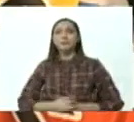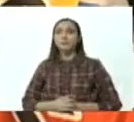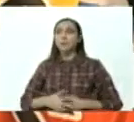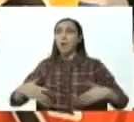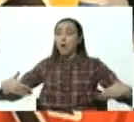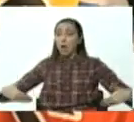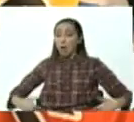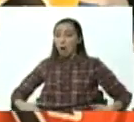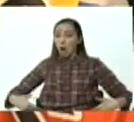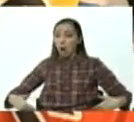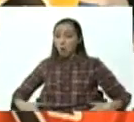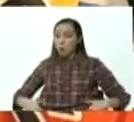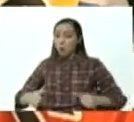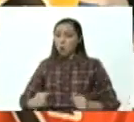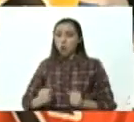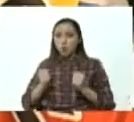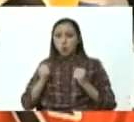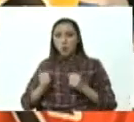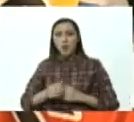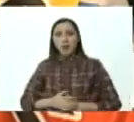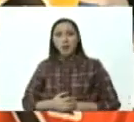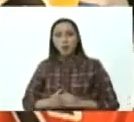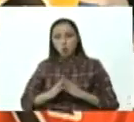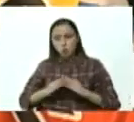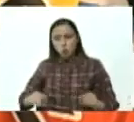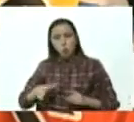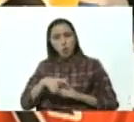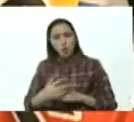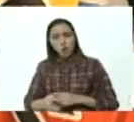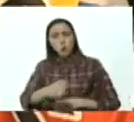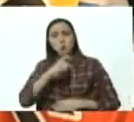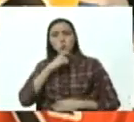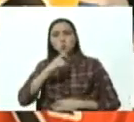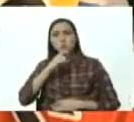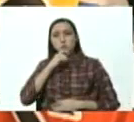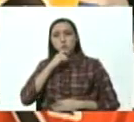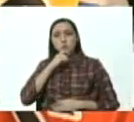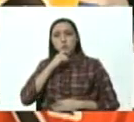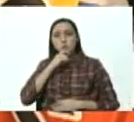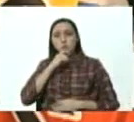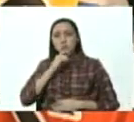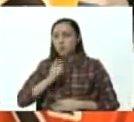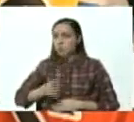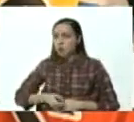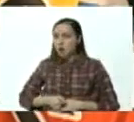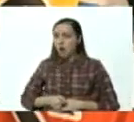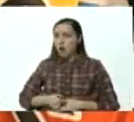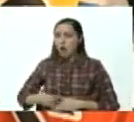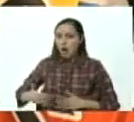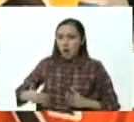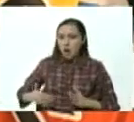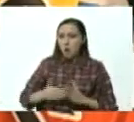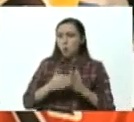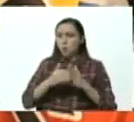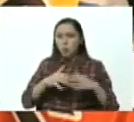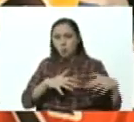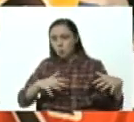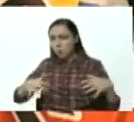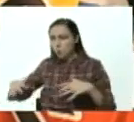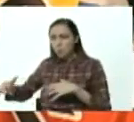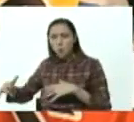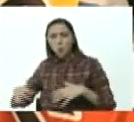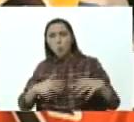esfuerzo de superar las dificultades sin permitir que se salgan del orden